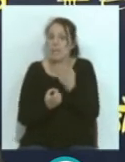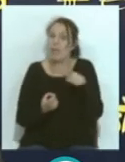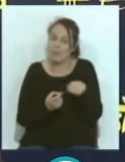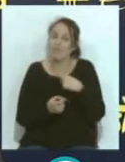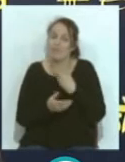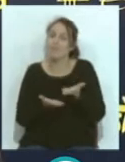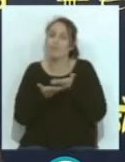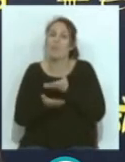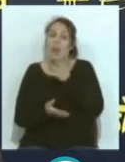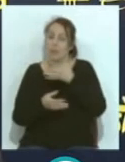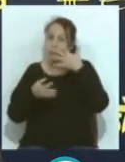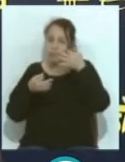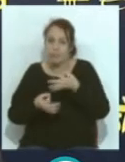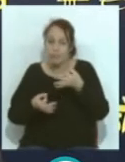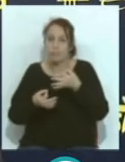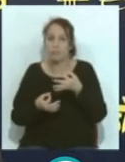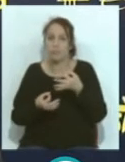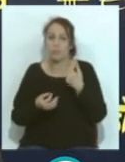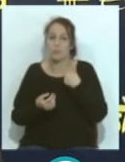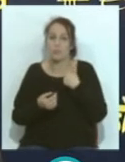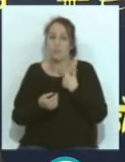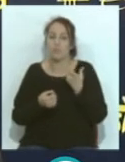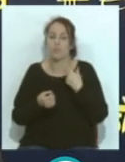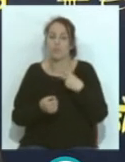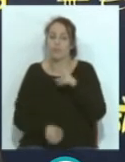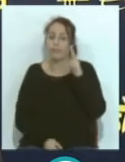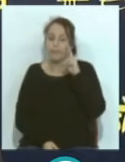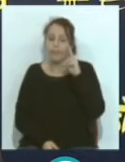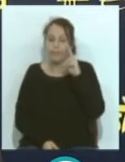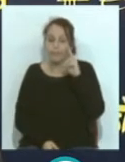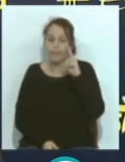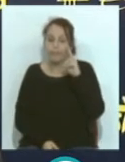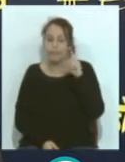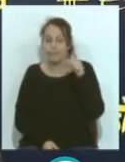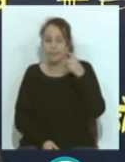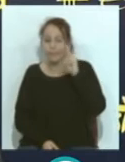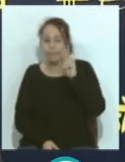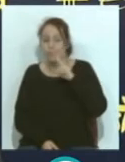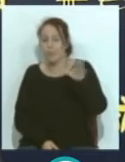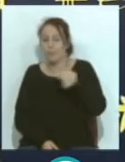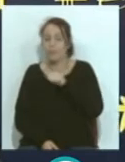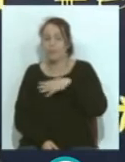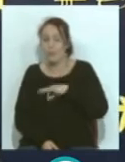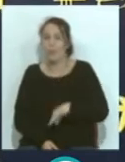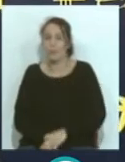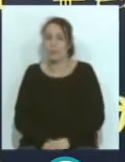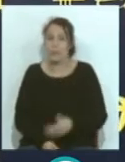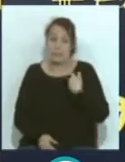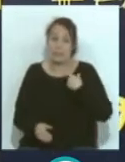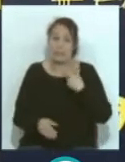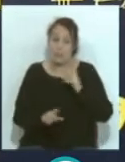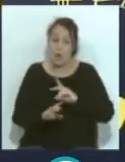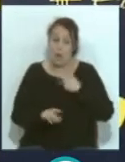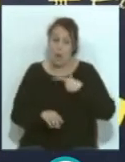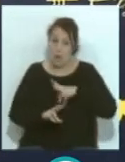Y ahora realmente yo tengo la visión de que se puede tirar de ellos, y tanto de entrada como